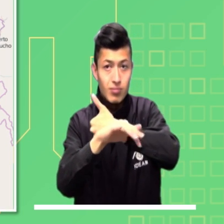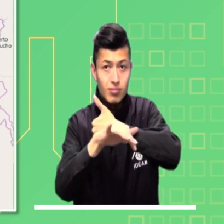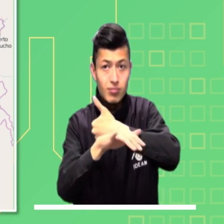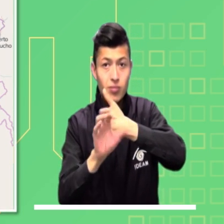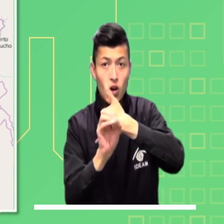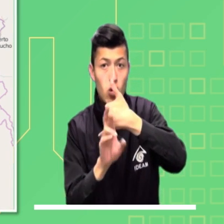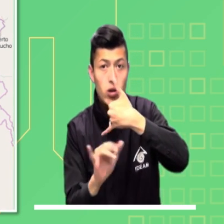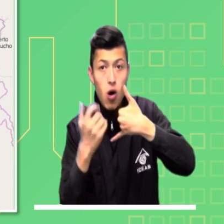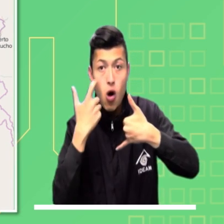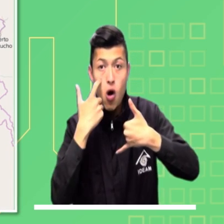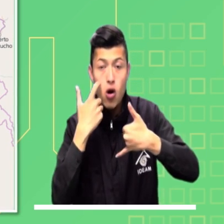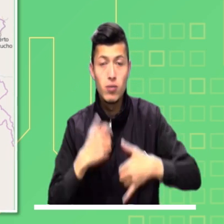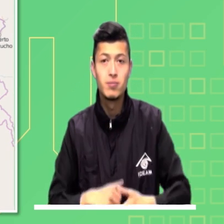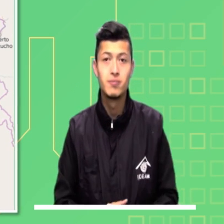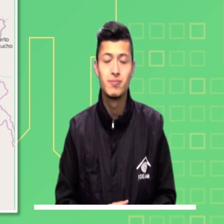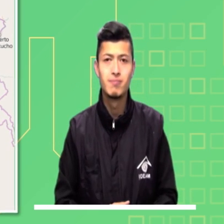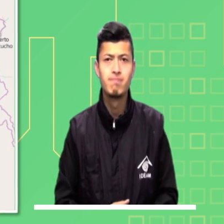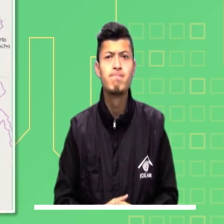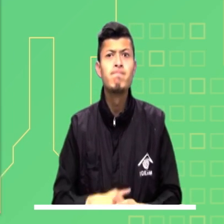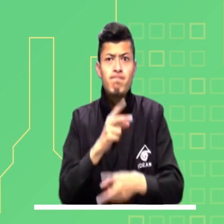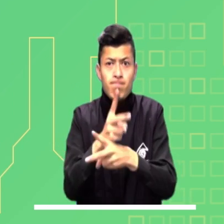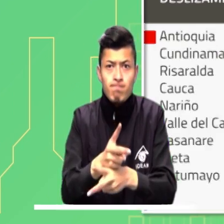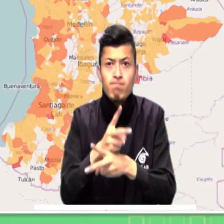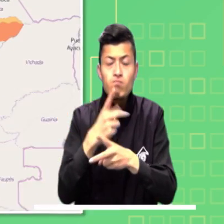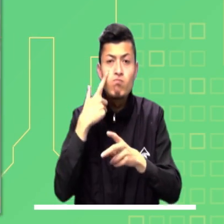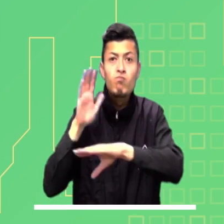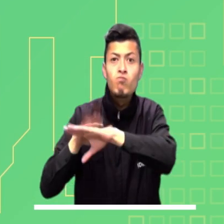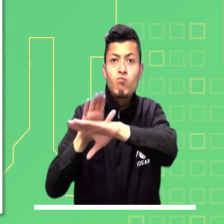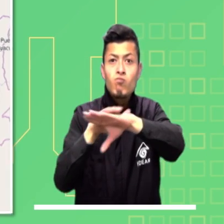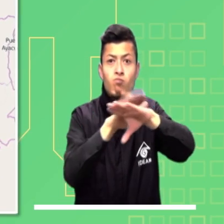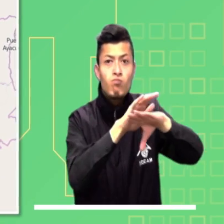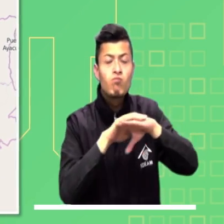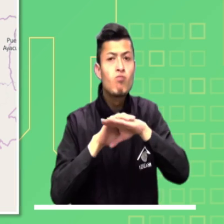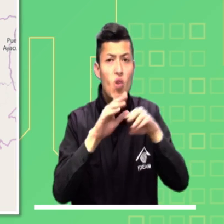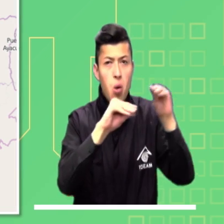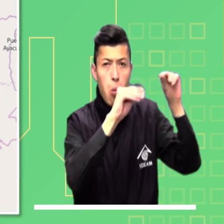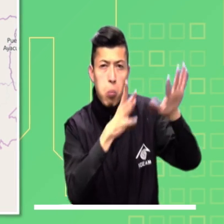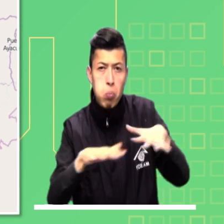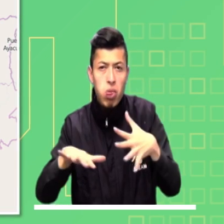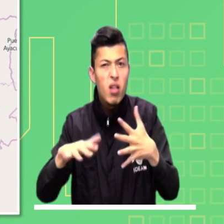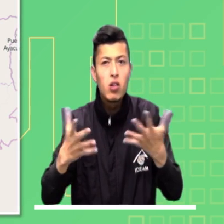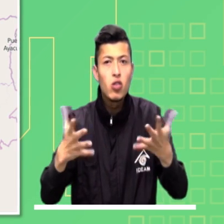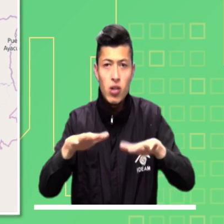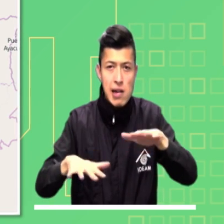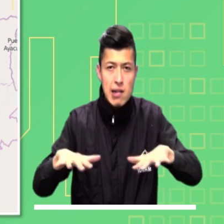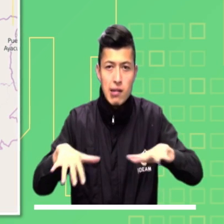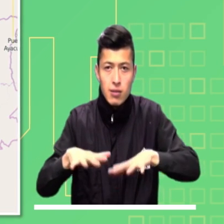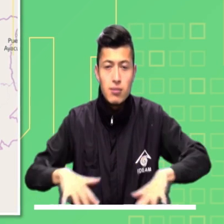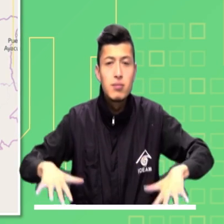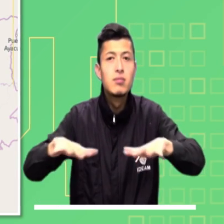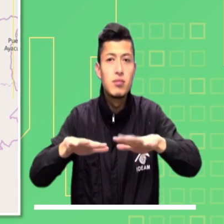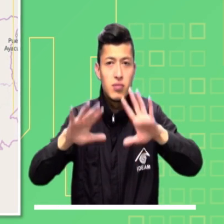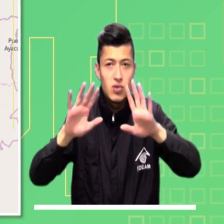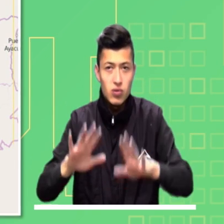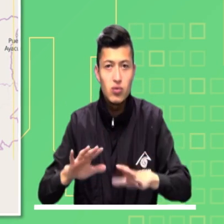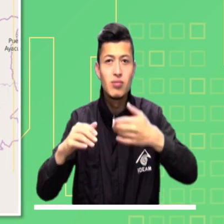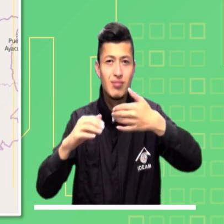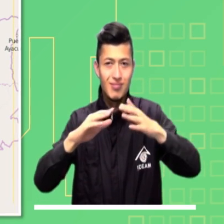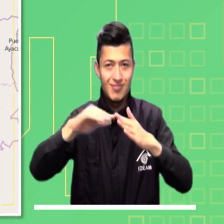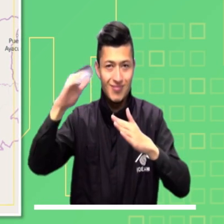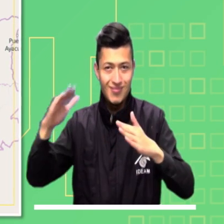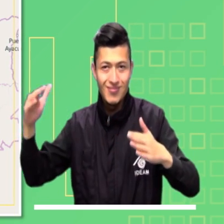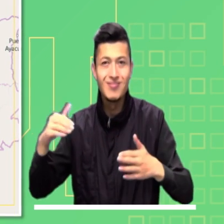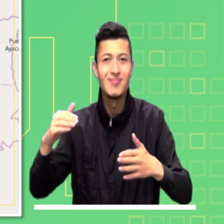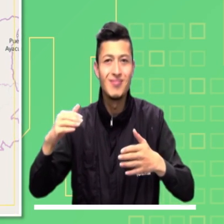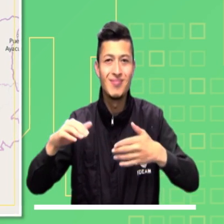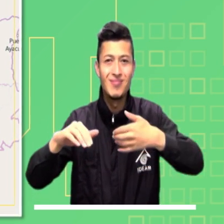varios ríos de las regiones Andina, Caribe, Pacífica y Orinoquía. Sigue la alarma ante la alta probabilidad de deslizamientos de